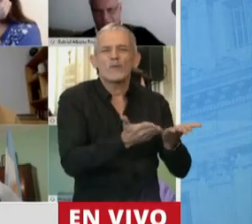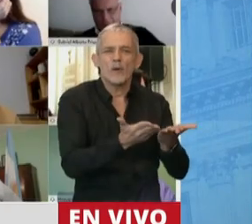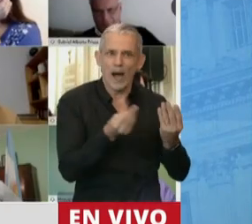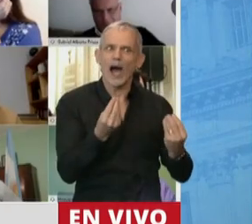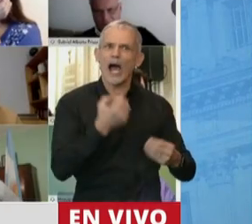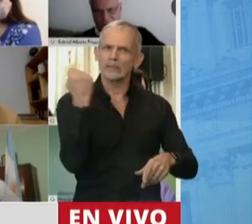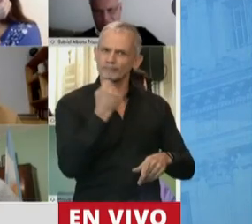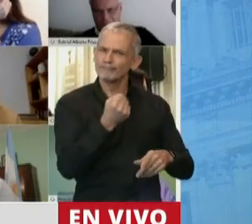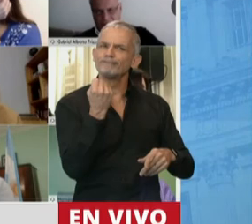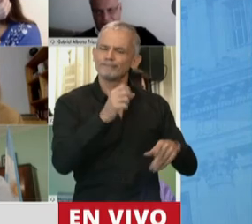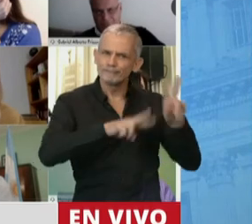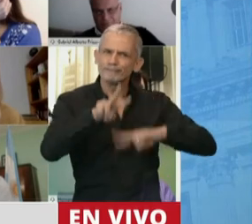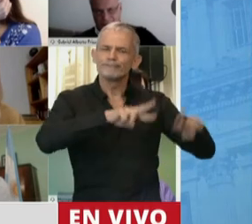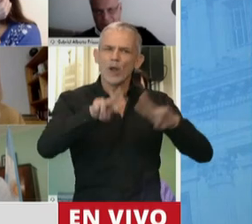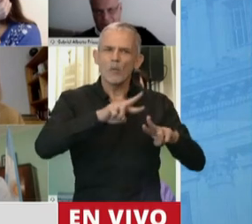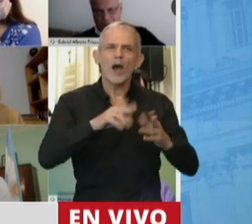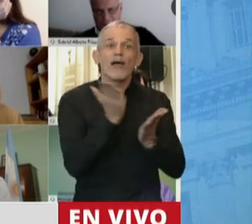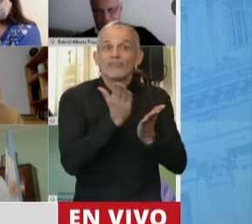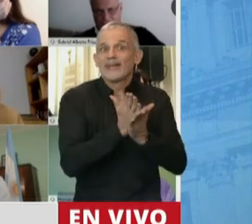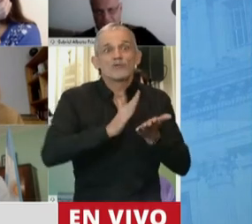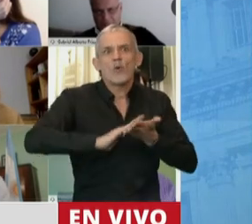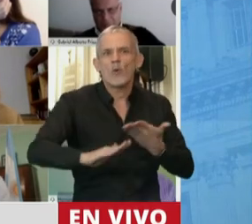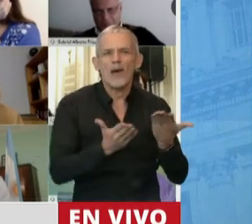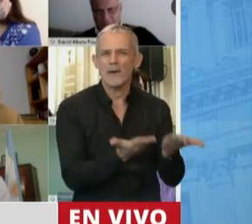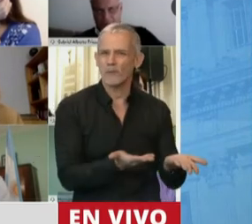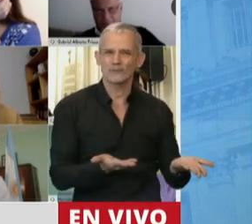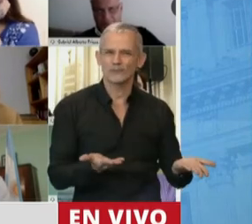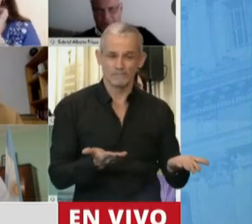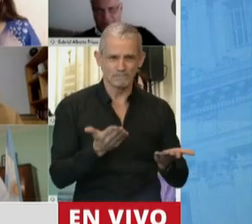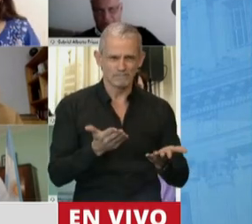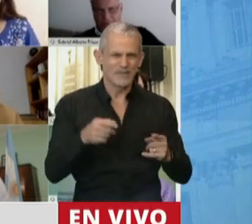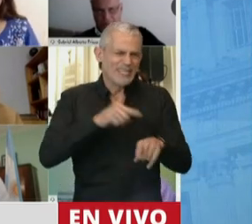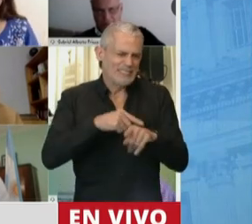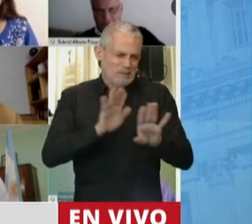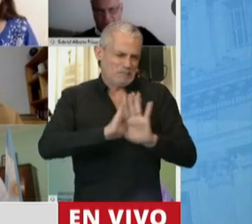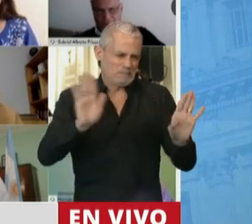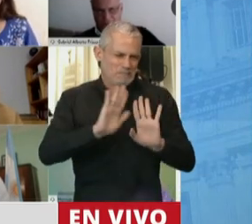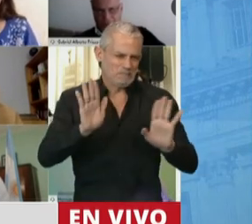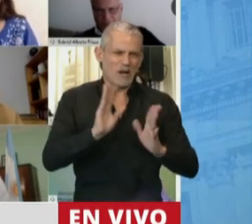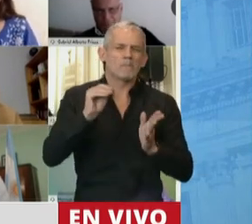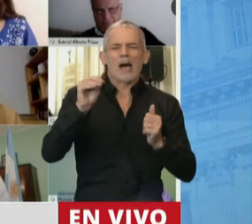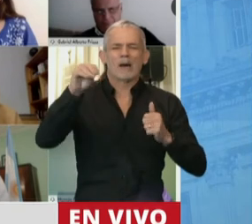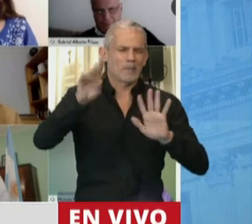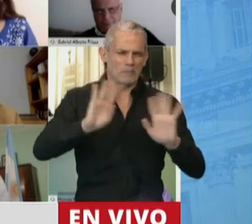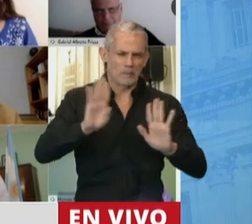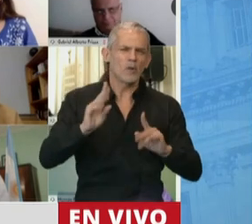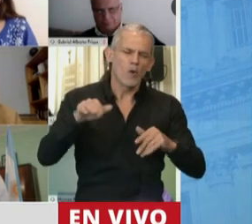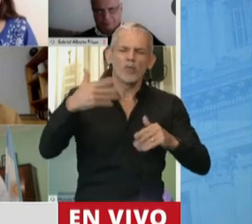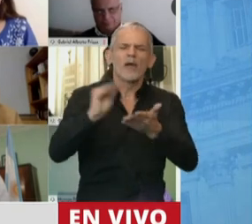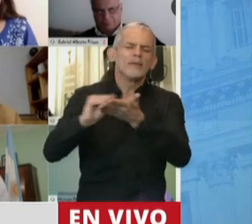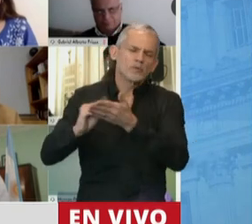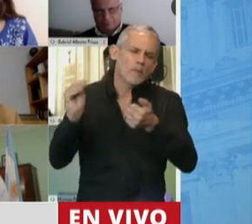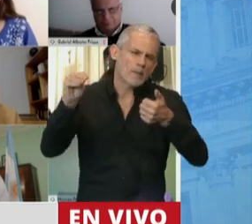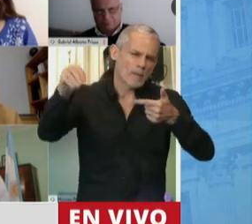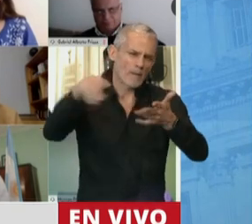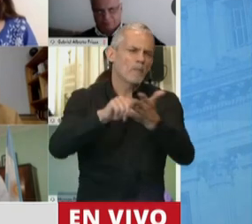búsqueda y el otorgamiento de nuevos derechos. No voy a robarles más tiempo porque todos van a desarrollar distintos